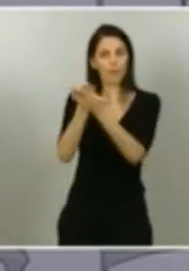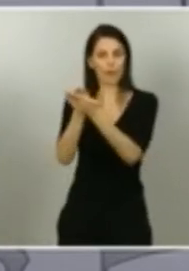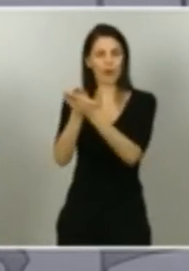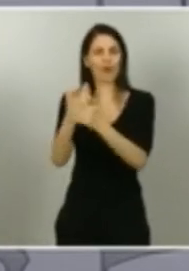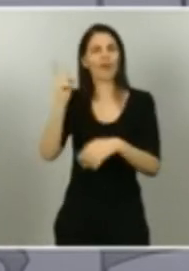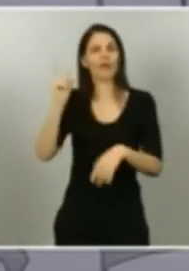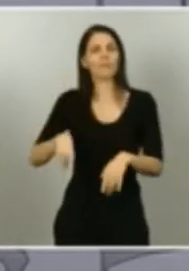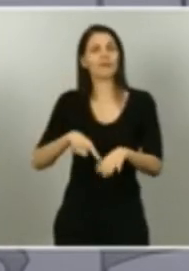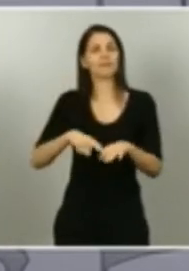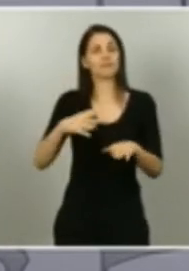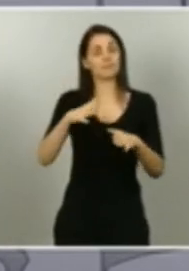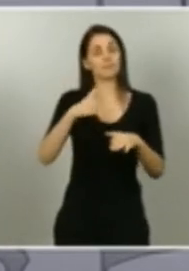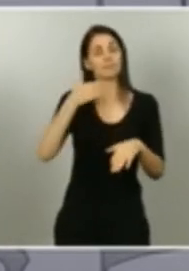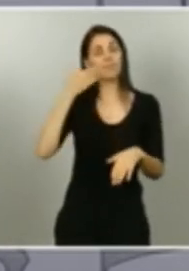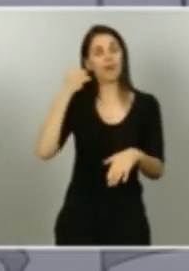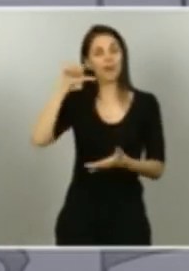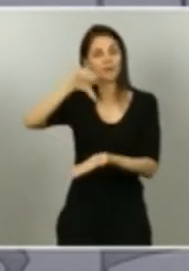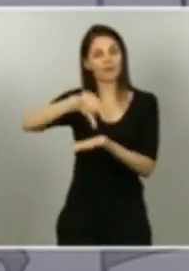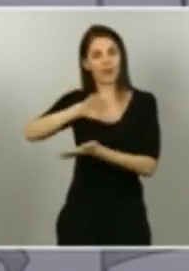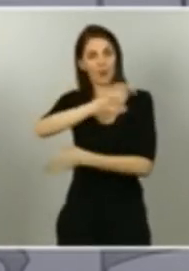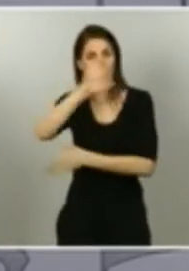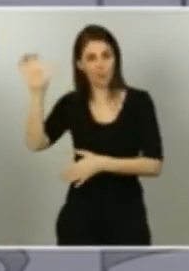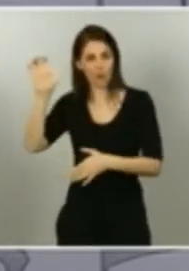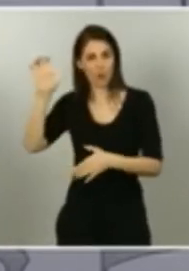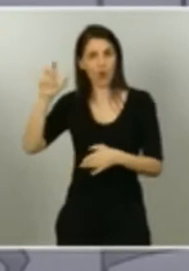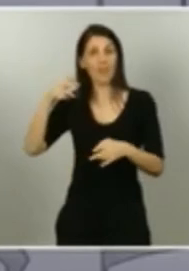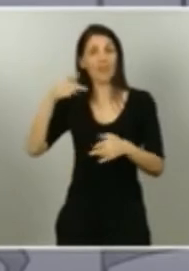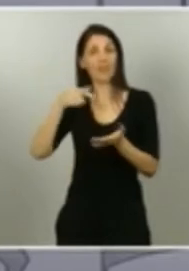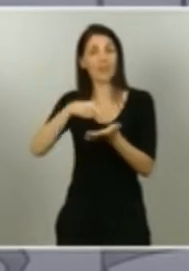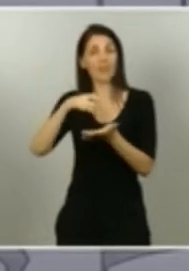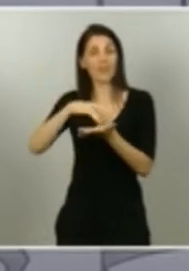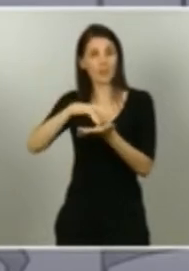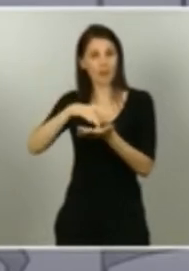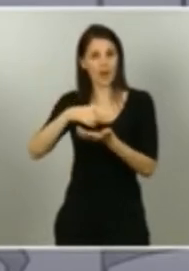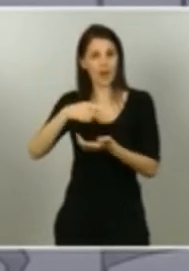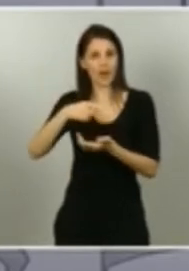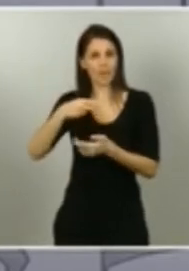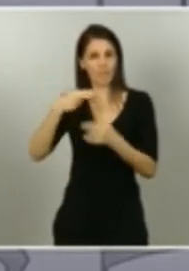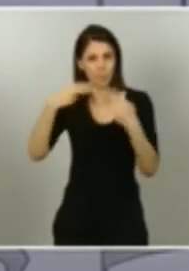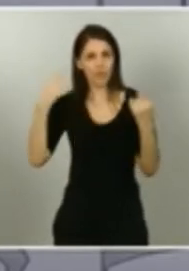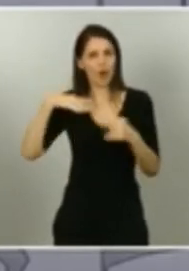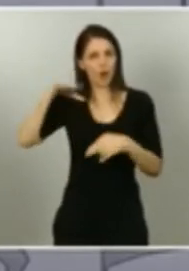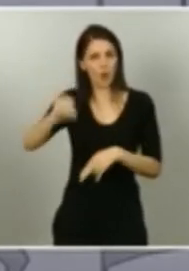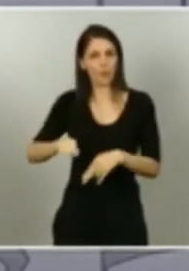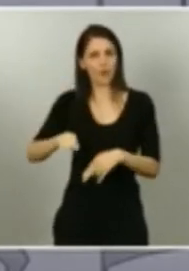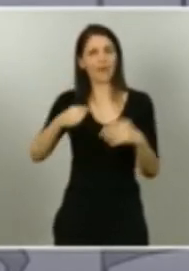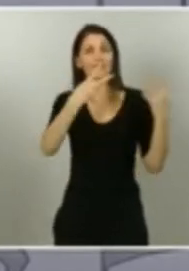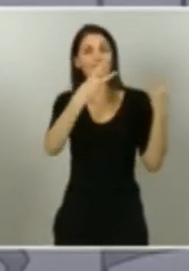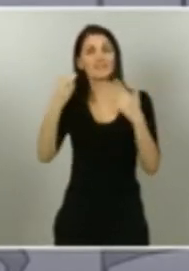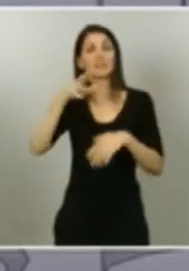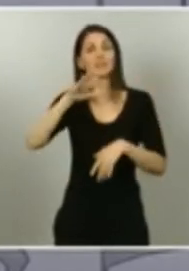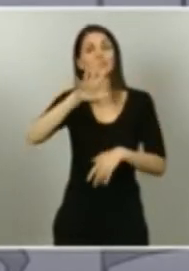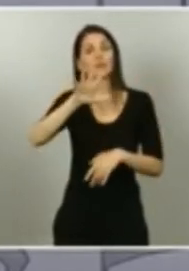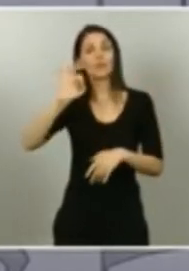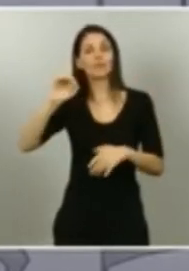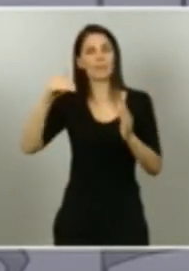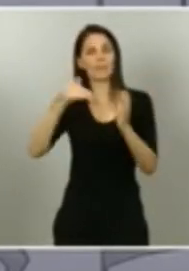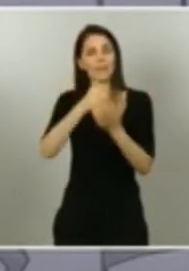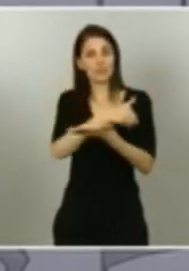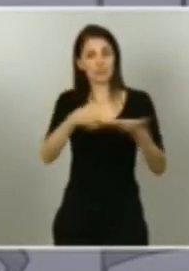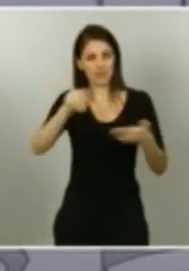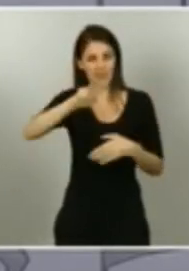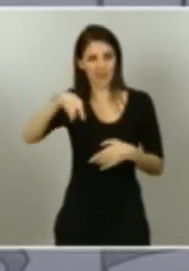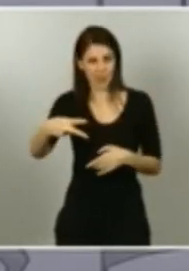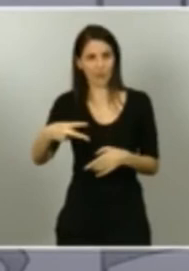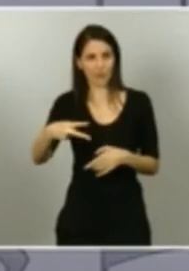Europeo, valorado en nada más y nada menos que 750.000 millones de euros y, por supuesto, también la triple red aprobada de